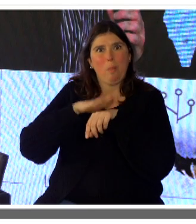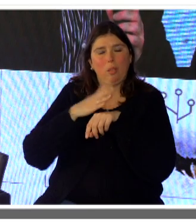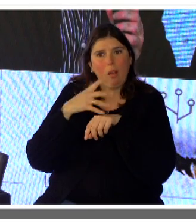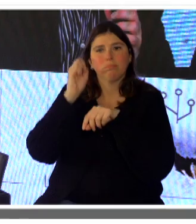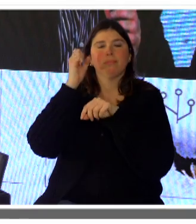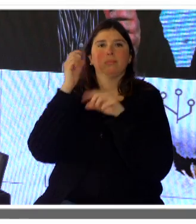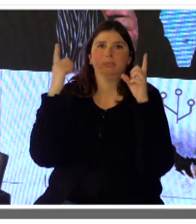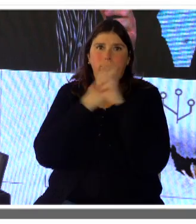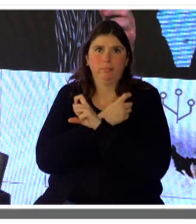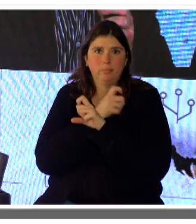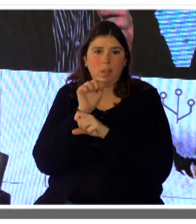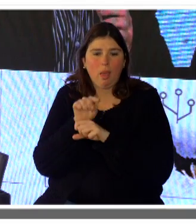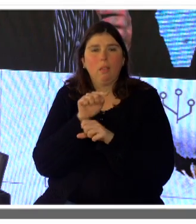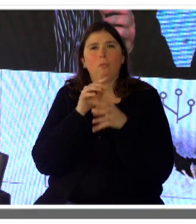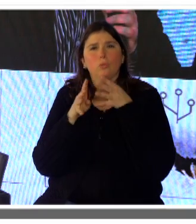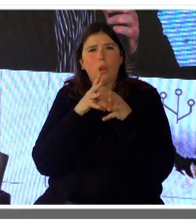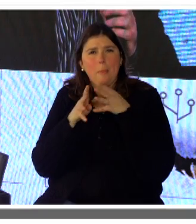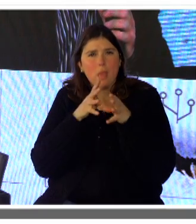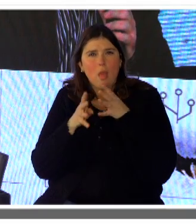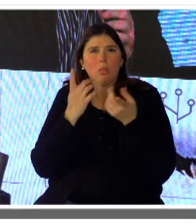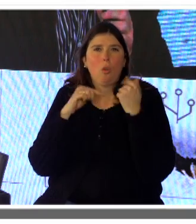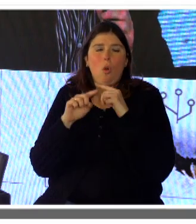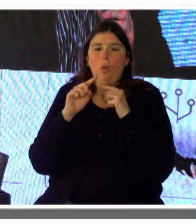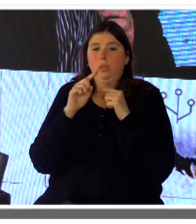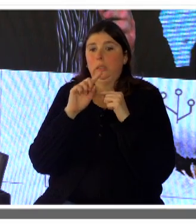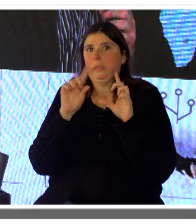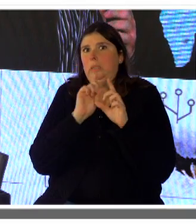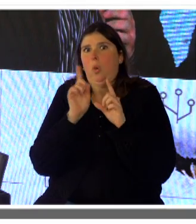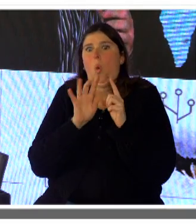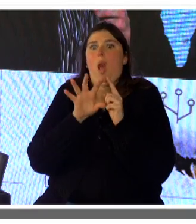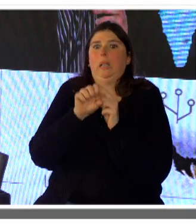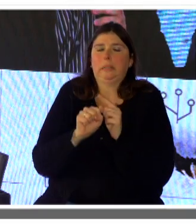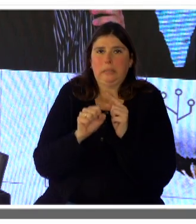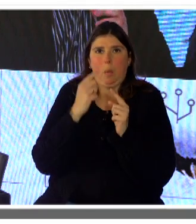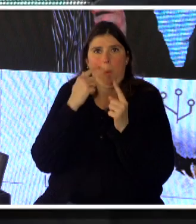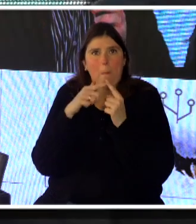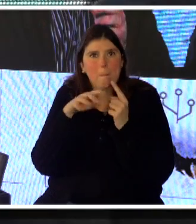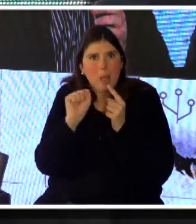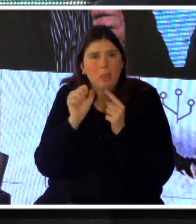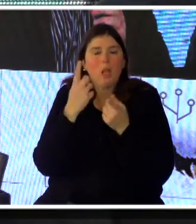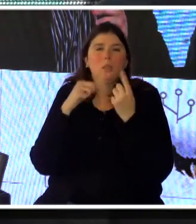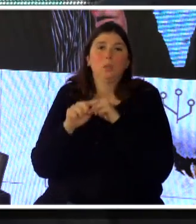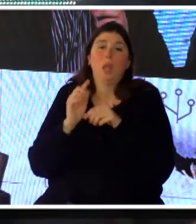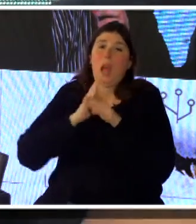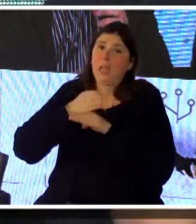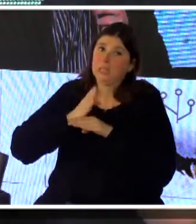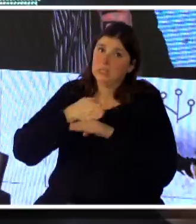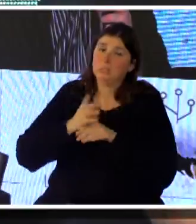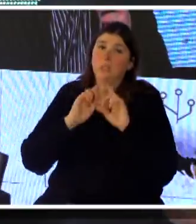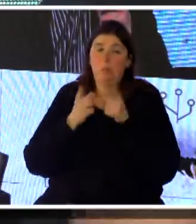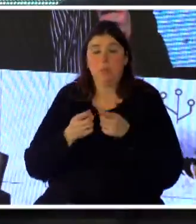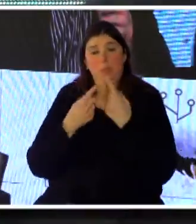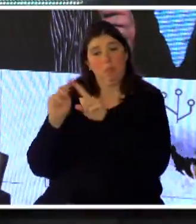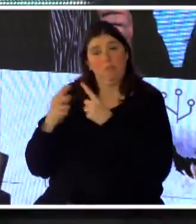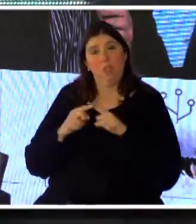dificultades en el funcionamiento y en alcanzar las metas desde todo punto de vista. Por otro lado, tiene que ser fácilmente accesible para que lo diferente es funcional y sobre